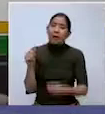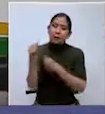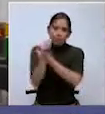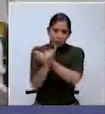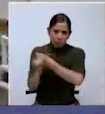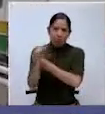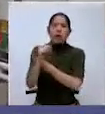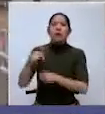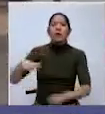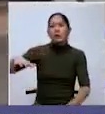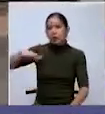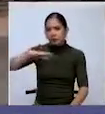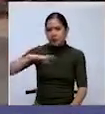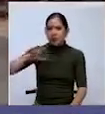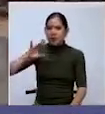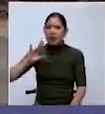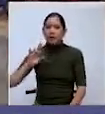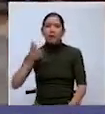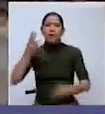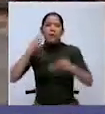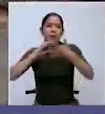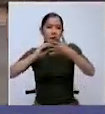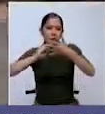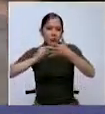en este sector del séptimo anillo y avenida Moscú.